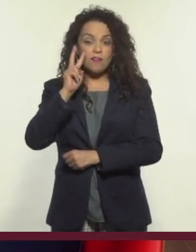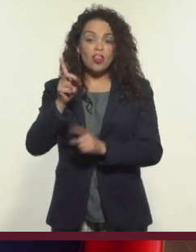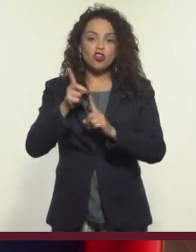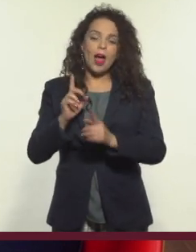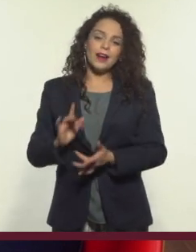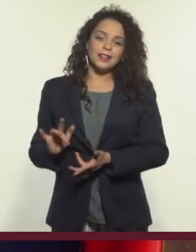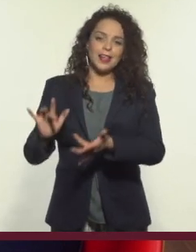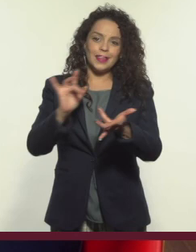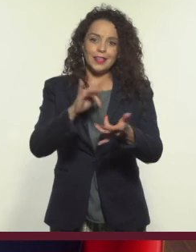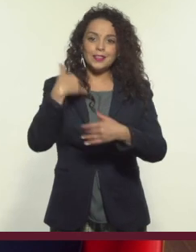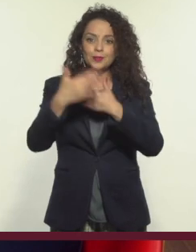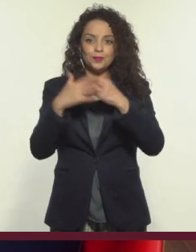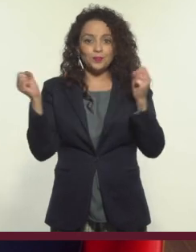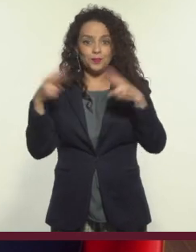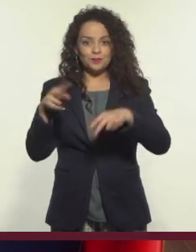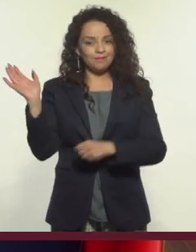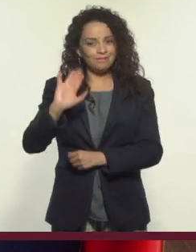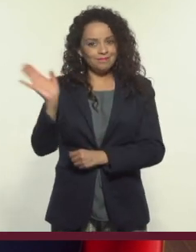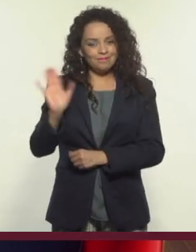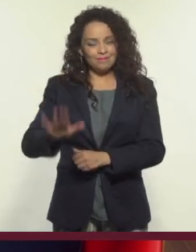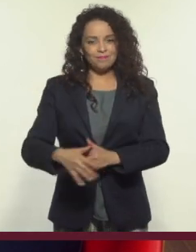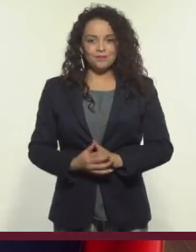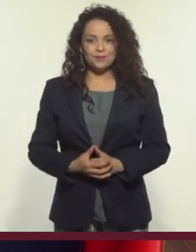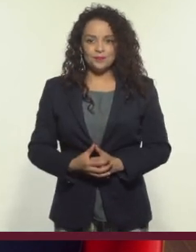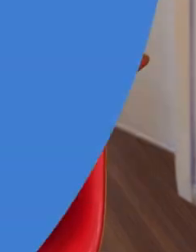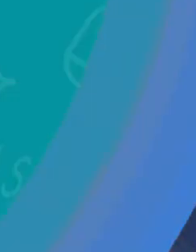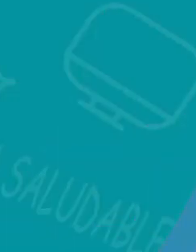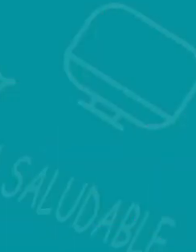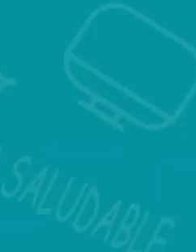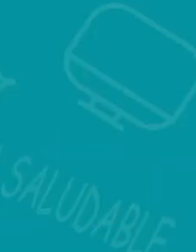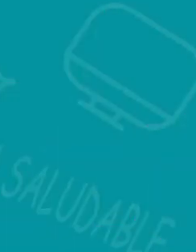sigan en nuestras redes sociales. ¡Hasta la próxima! ¡Bye!